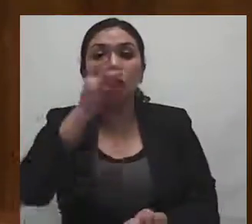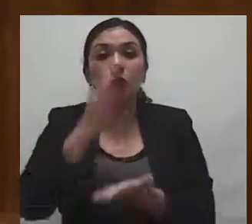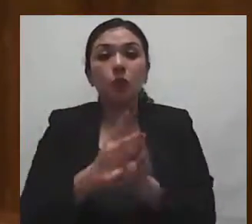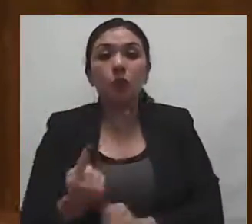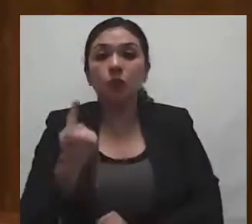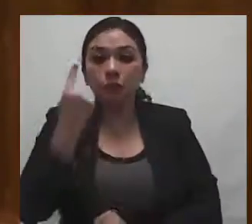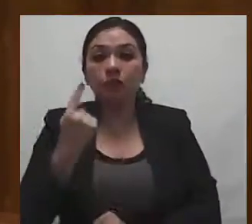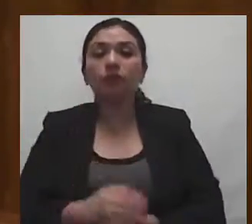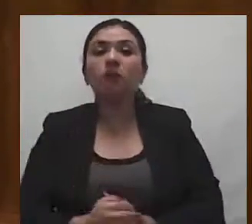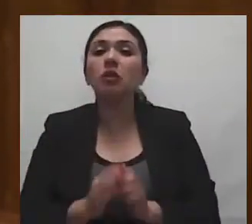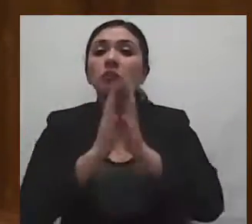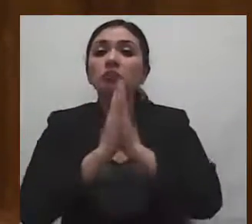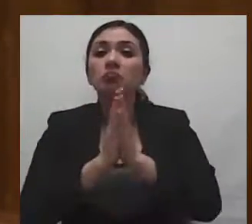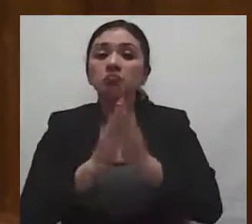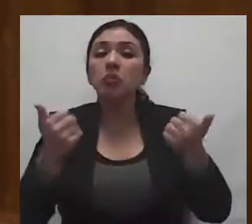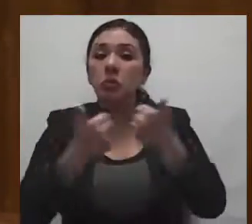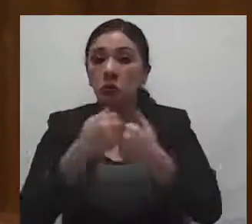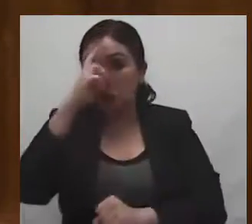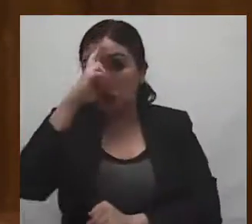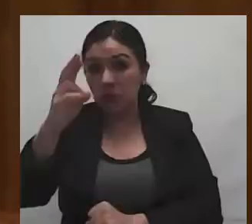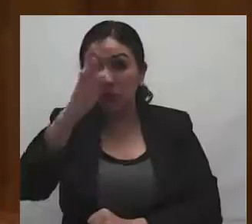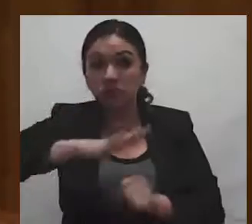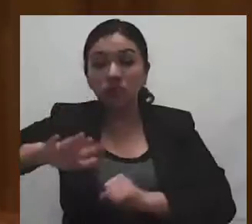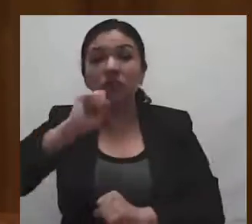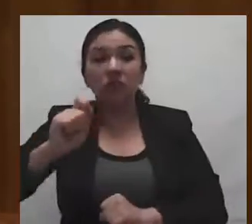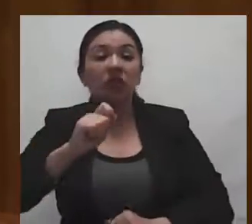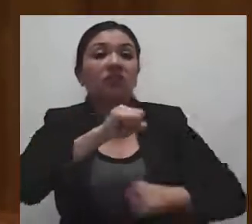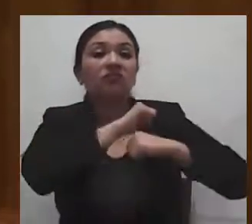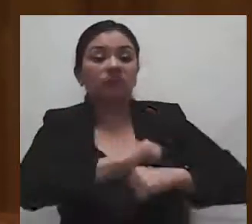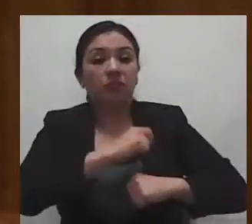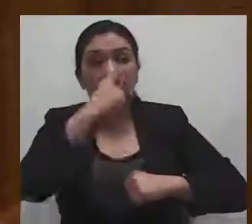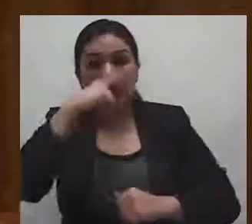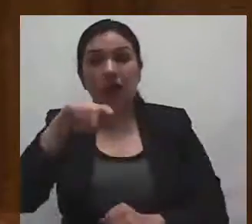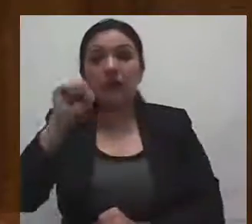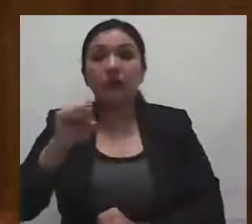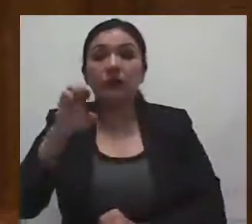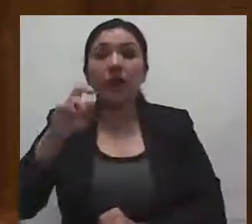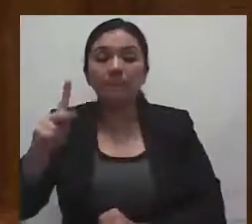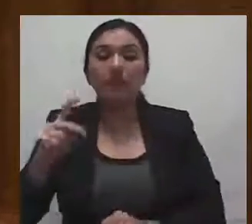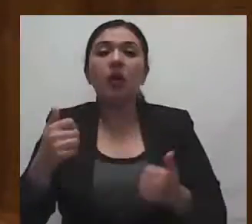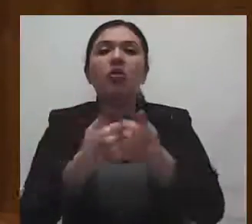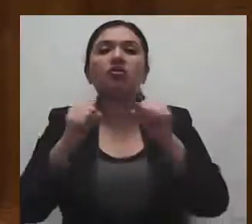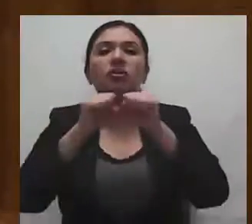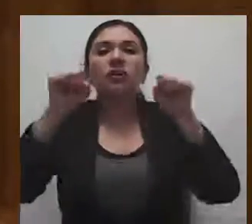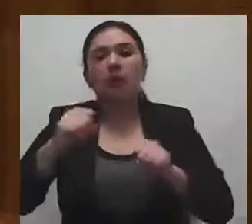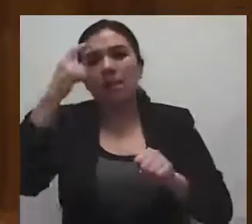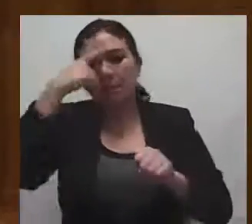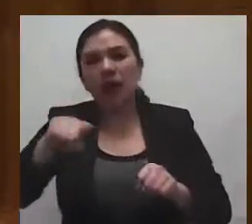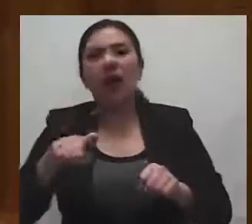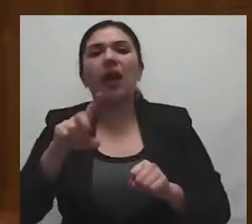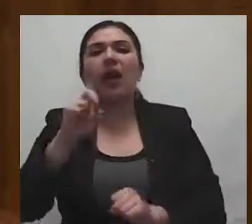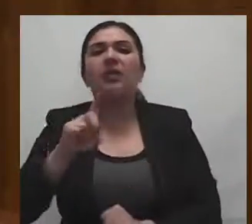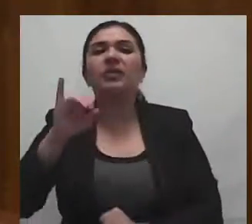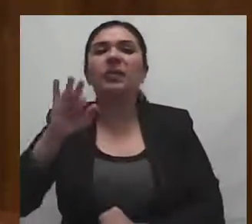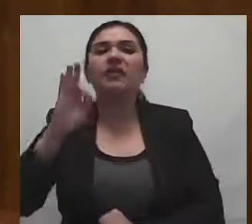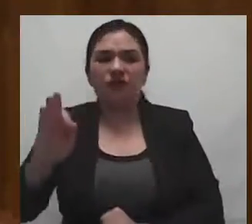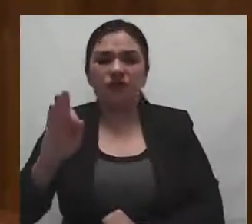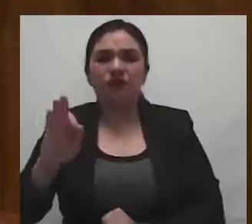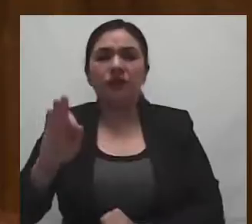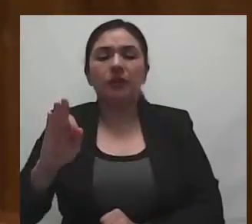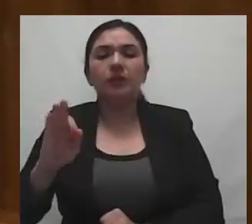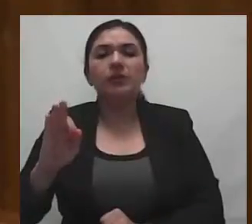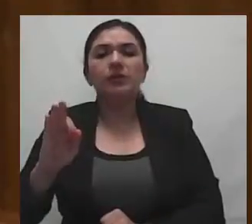se exhorta respetuosamente a los titulares de la Secretaría de Educación y al Sistema para el Desarrollo Integral de la Familia,